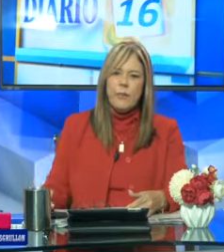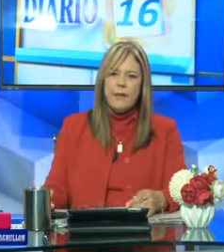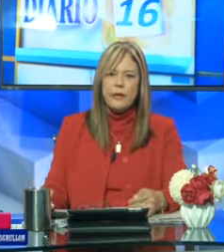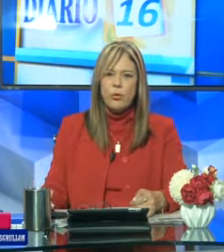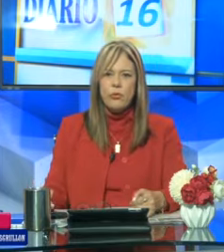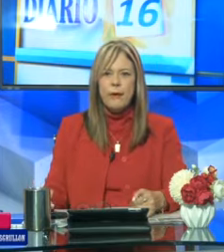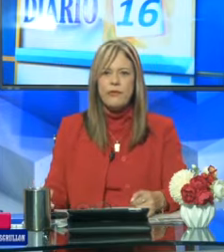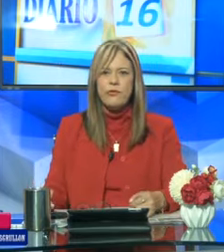regresamos de inmediato con más.